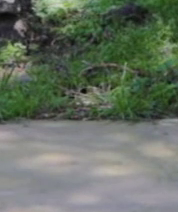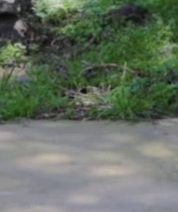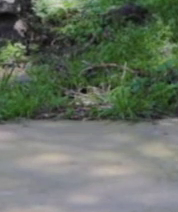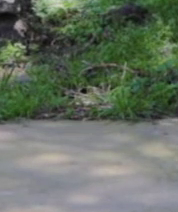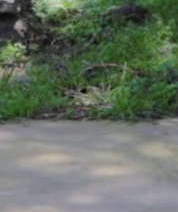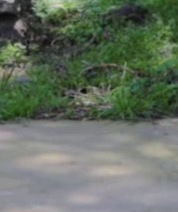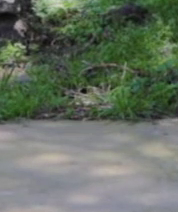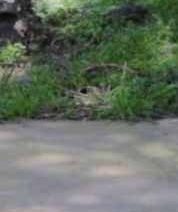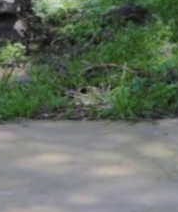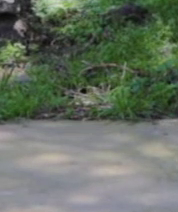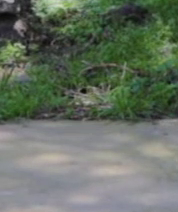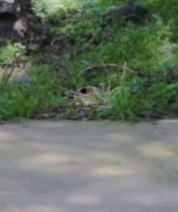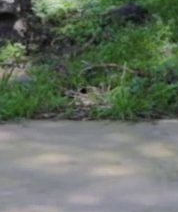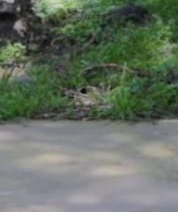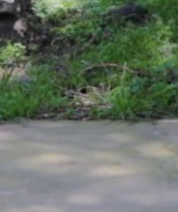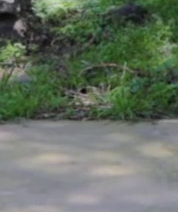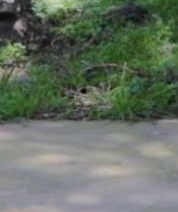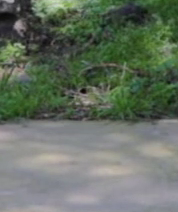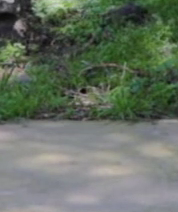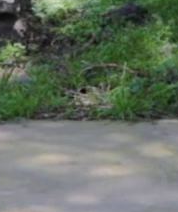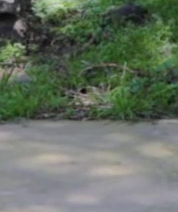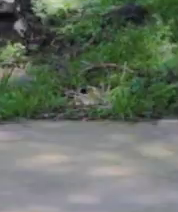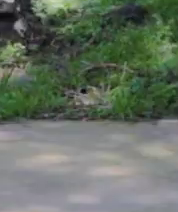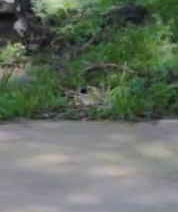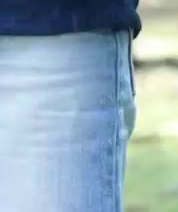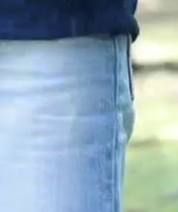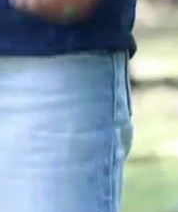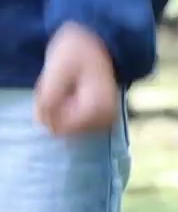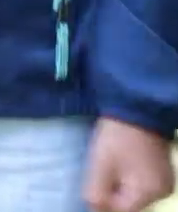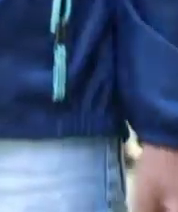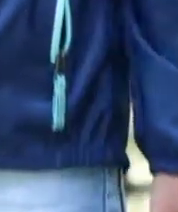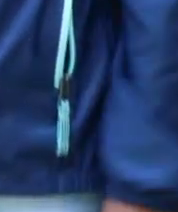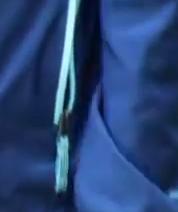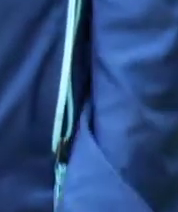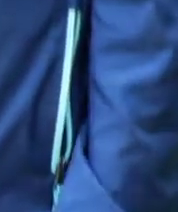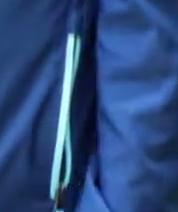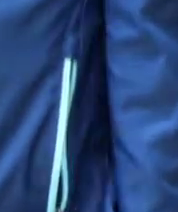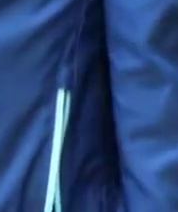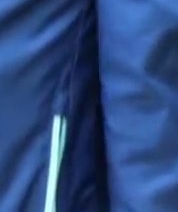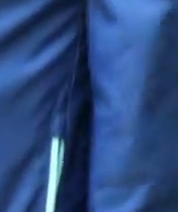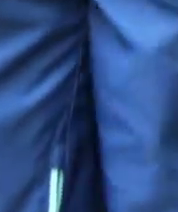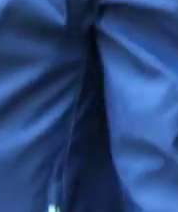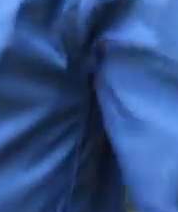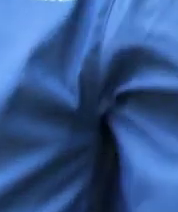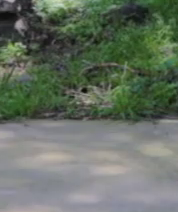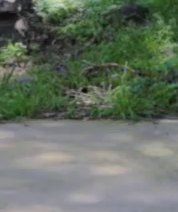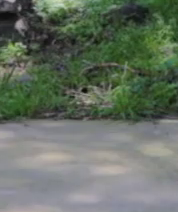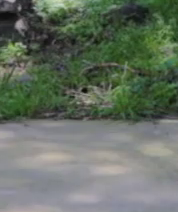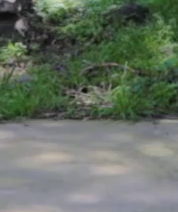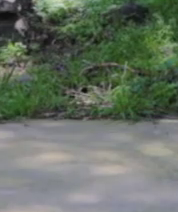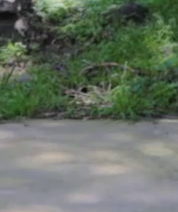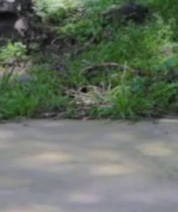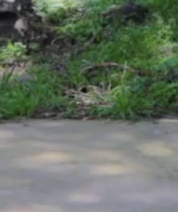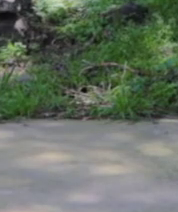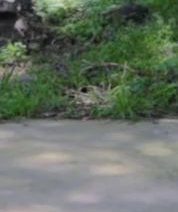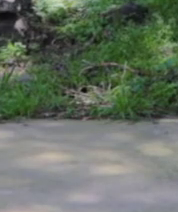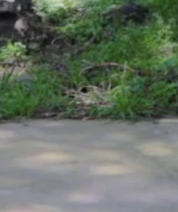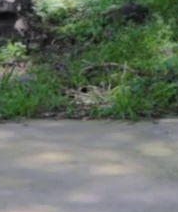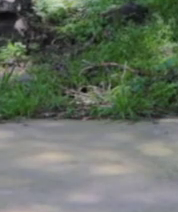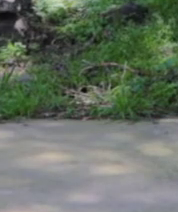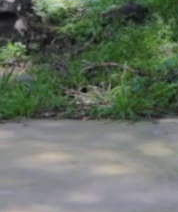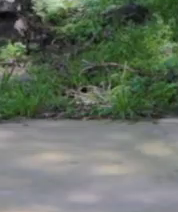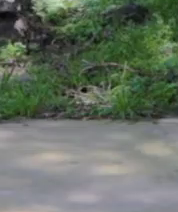vea. Otra más. Bien, descansamos. Agitamos nuestros brazos. Para descansar,